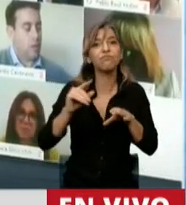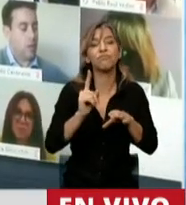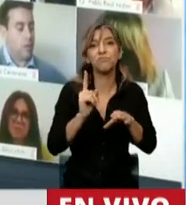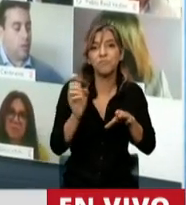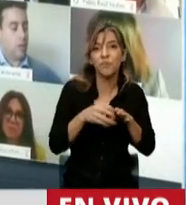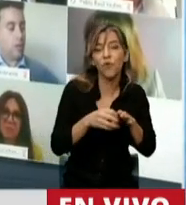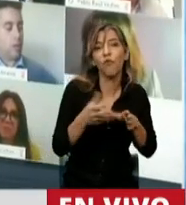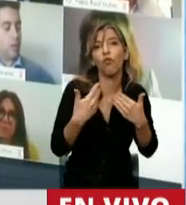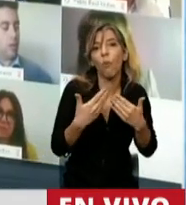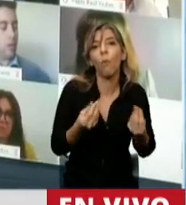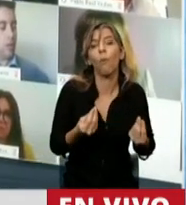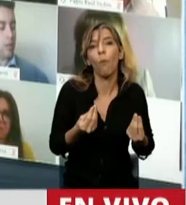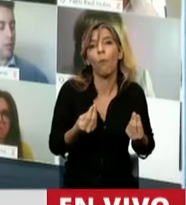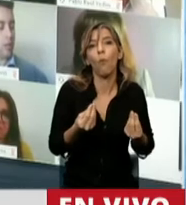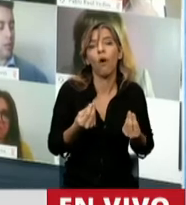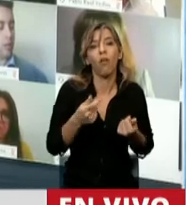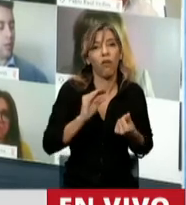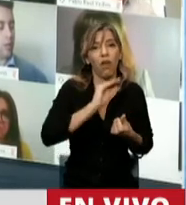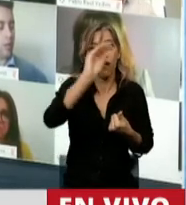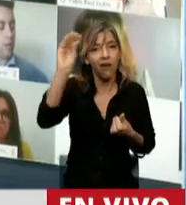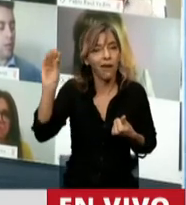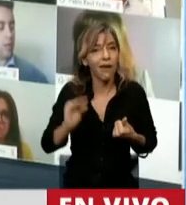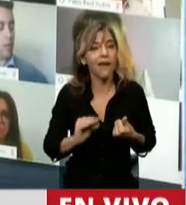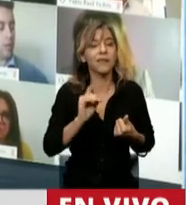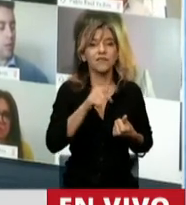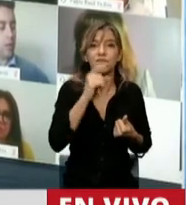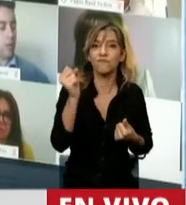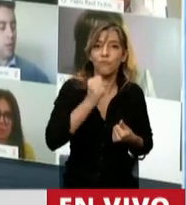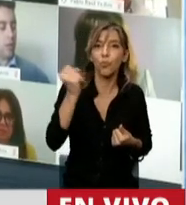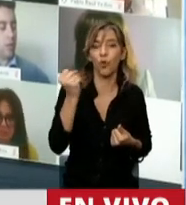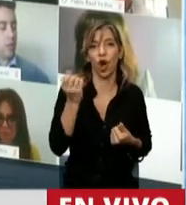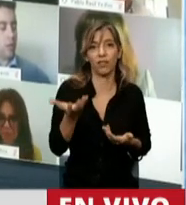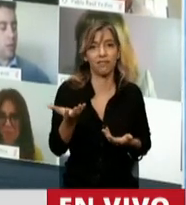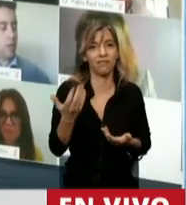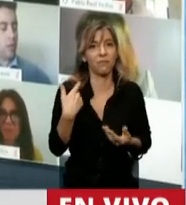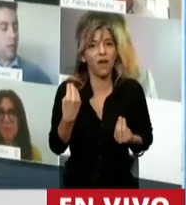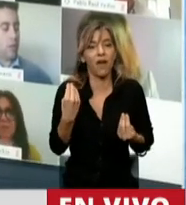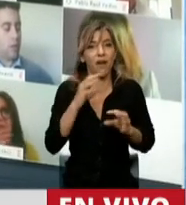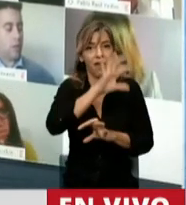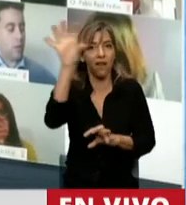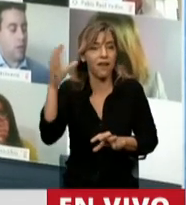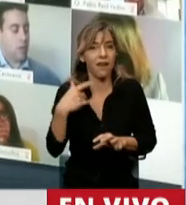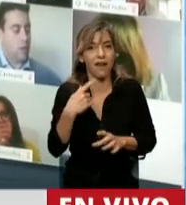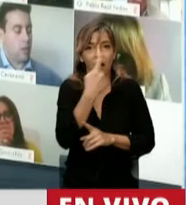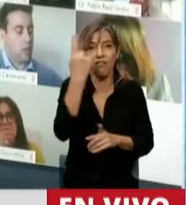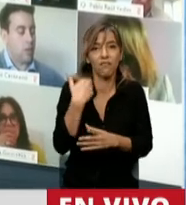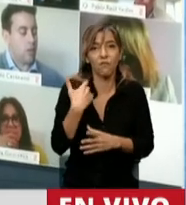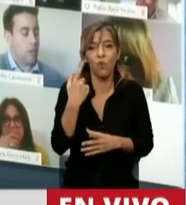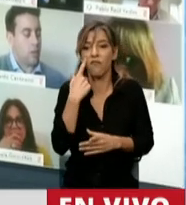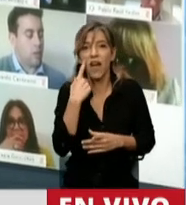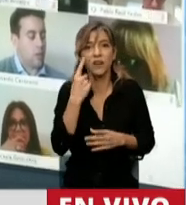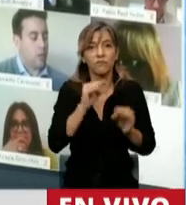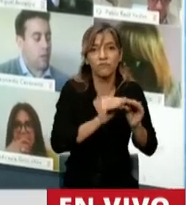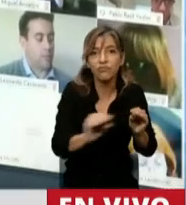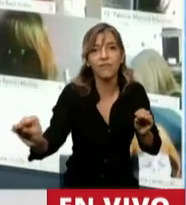secularizados o cedidos por parte de las jurisdicciones. Y esto es importante porque